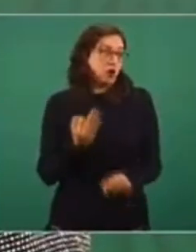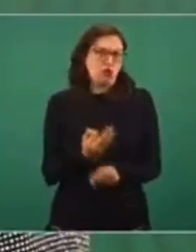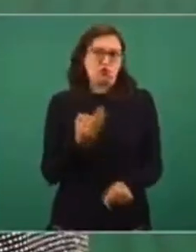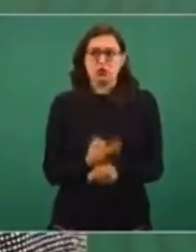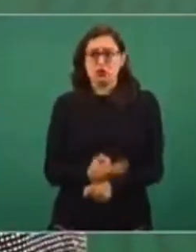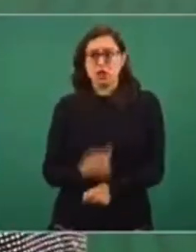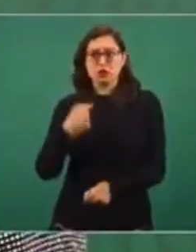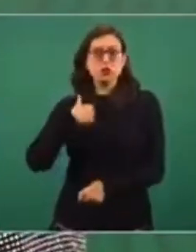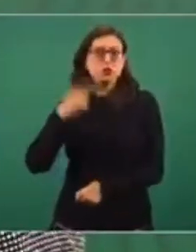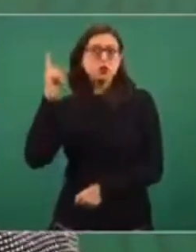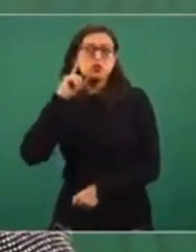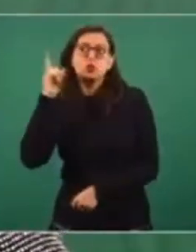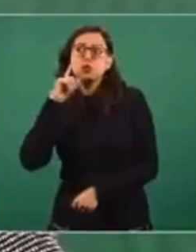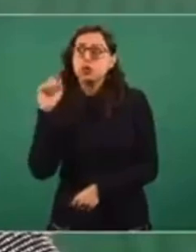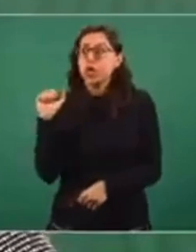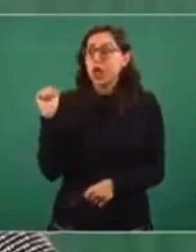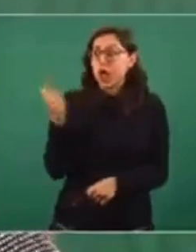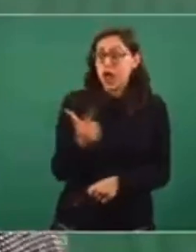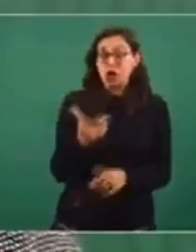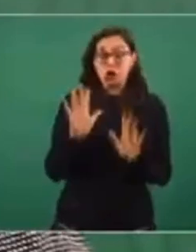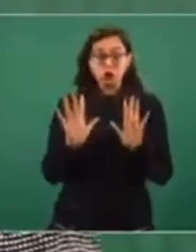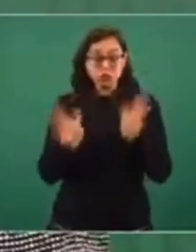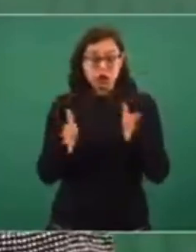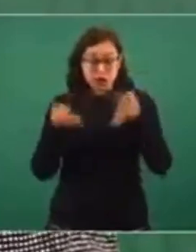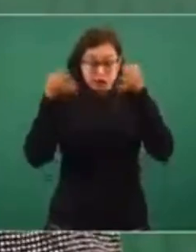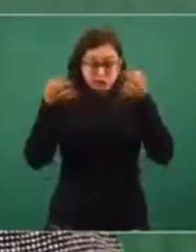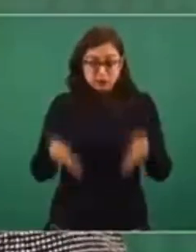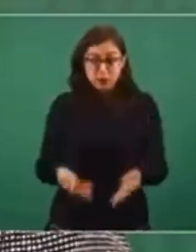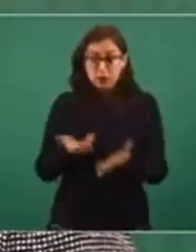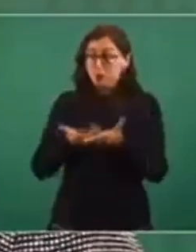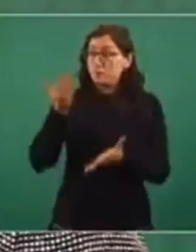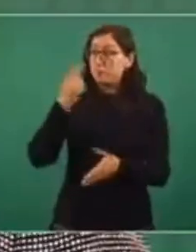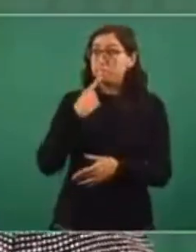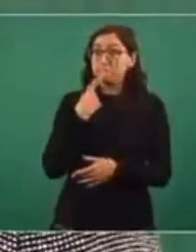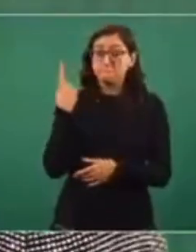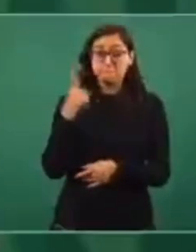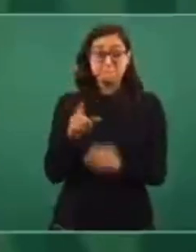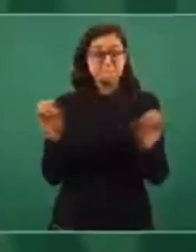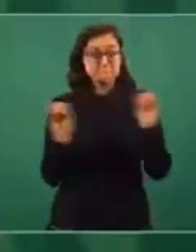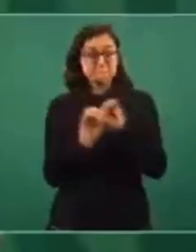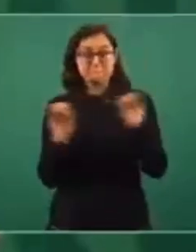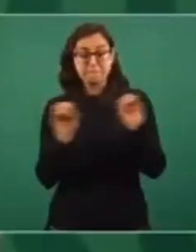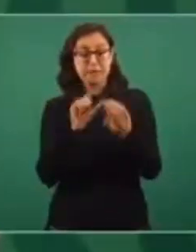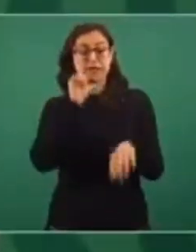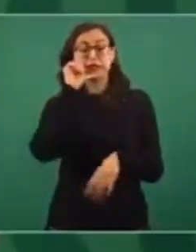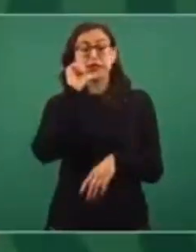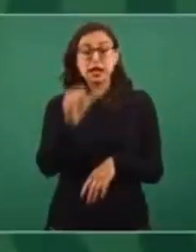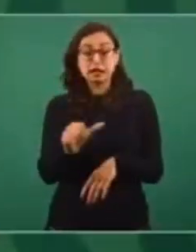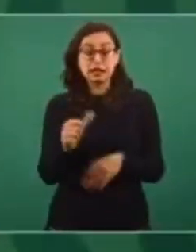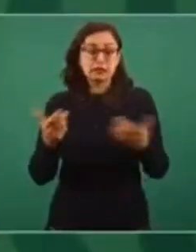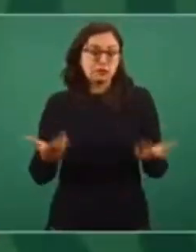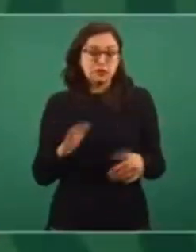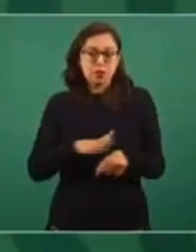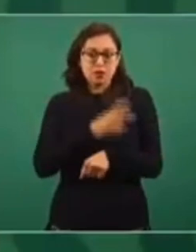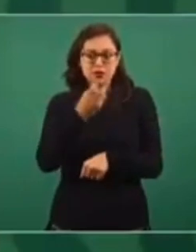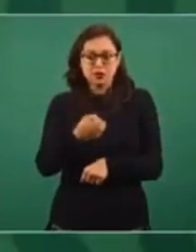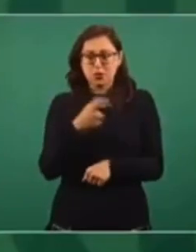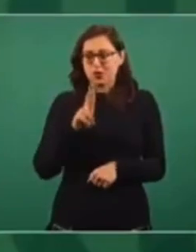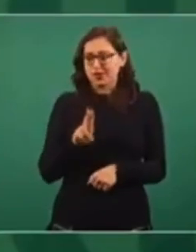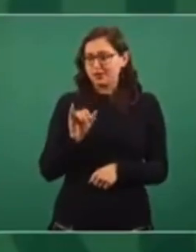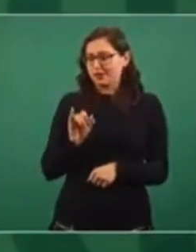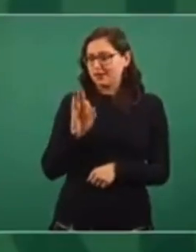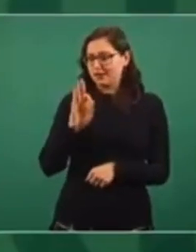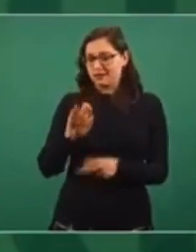conocimiento, de que efectivamente exista formalmente una denuncia para que actúe tanto la Unidad de Inteligencia Financiera como las